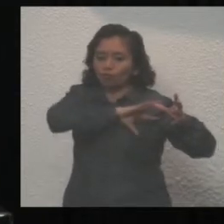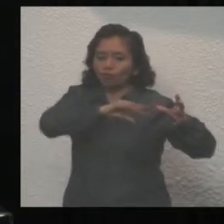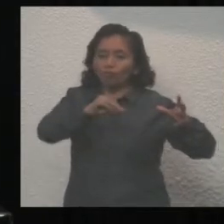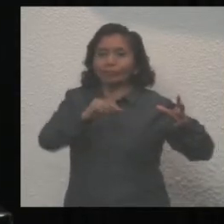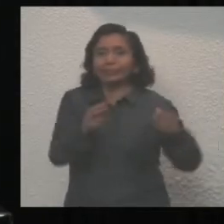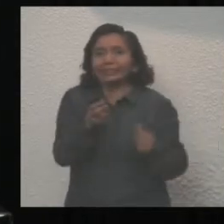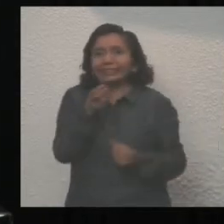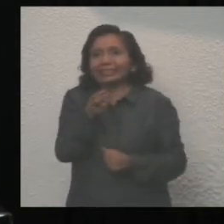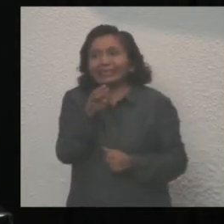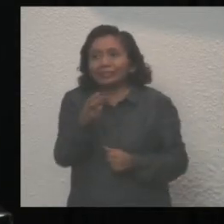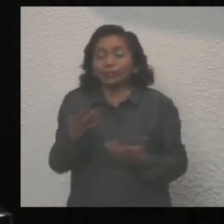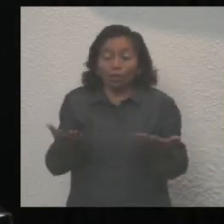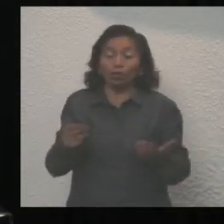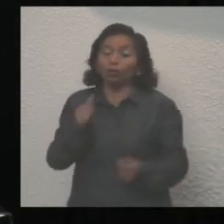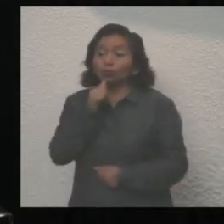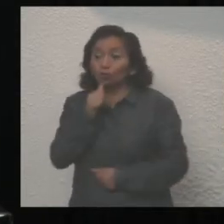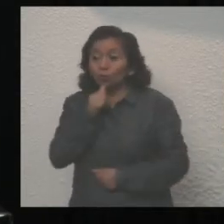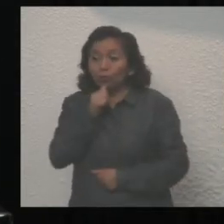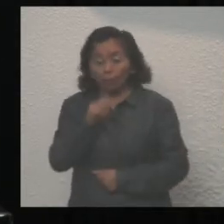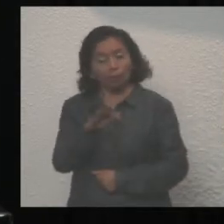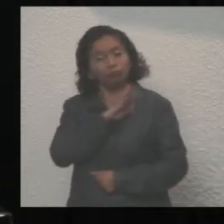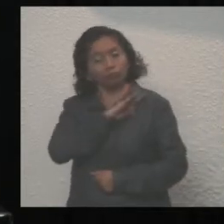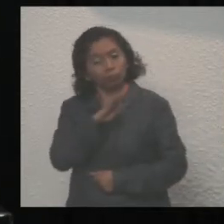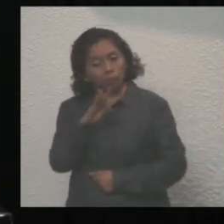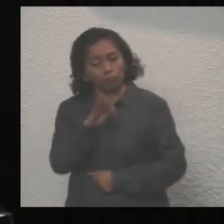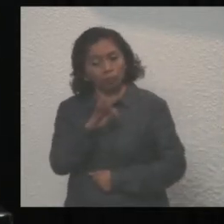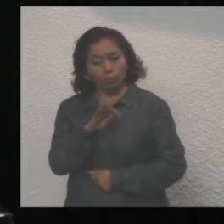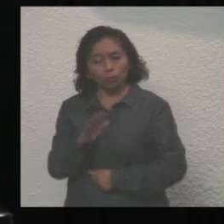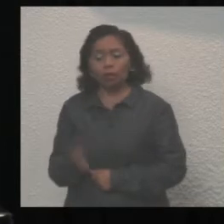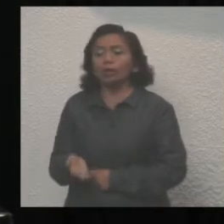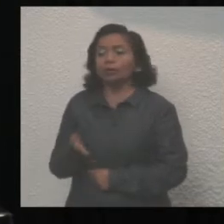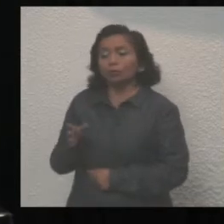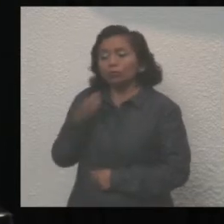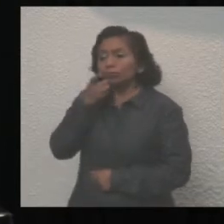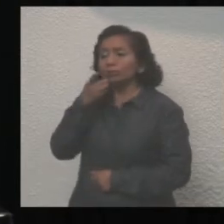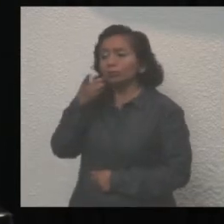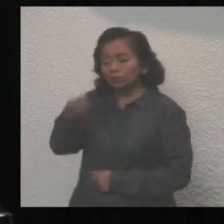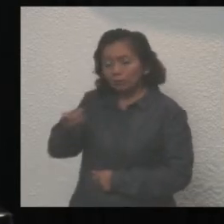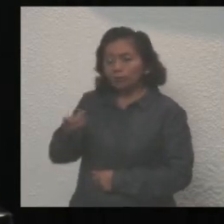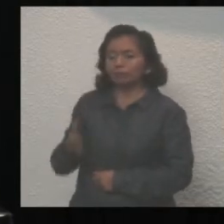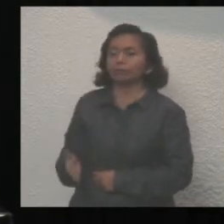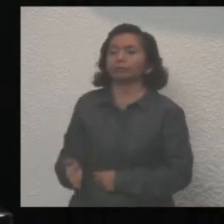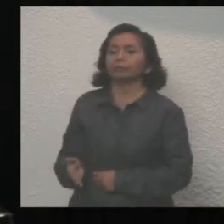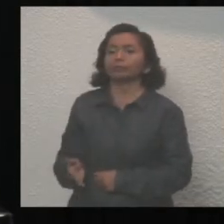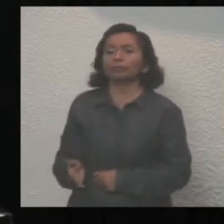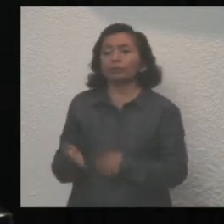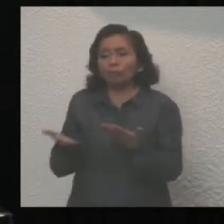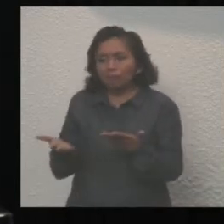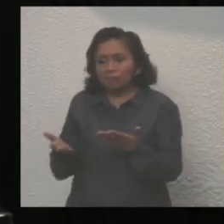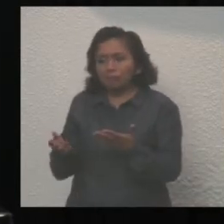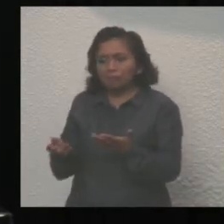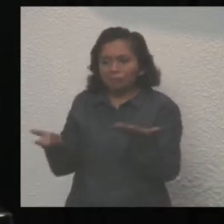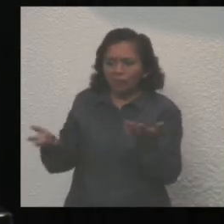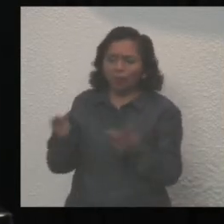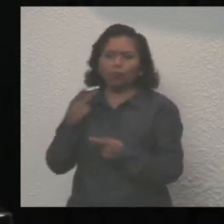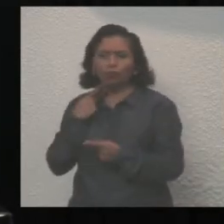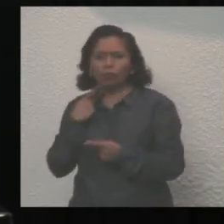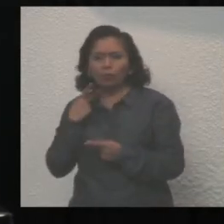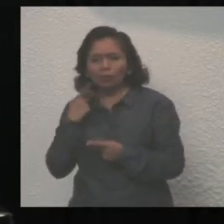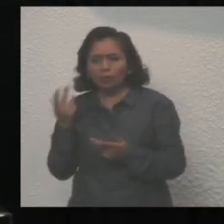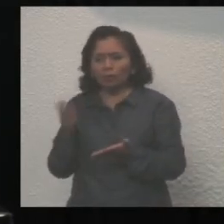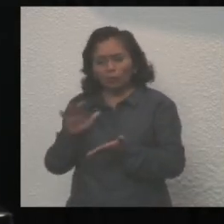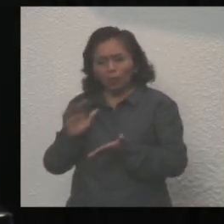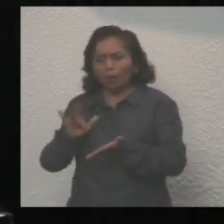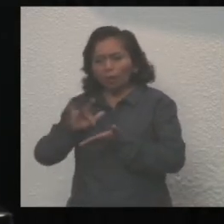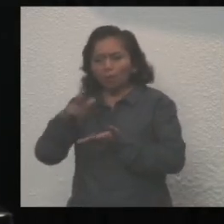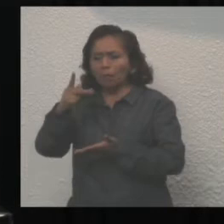Todavía estamos a tiempo y le pido y le solicito que veamos una política fiscal que respalde